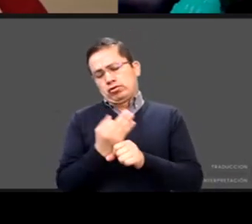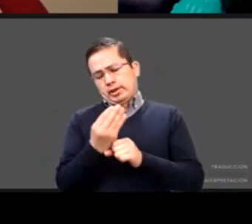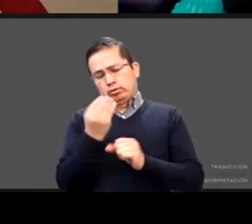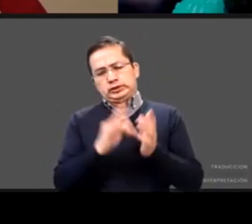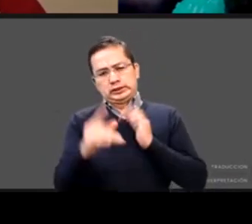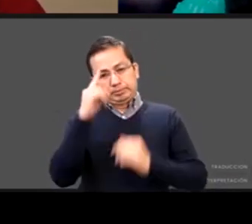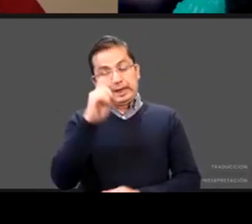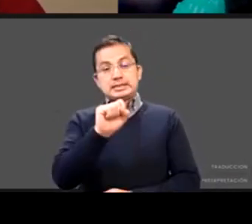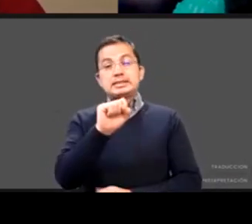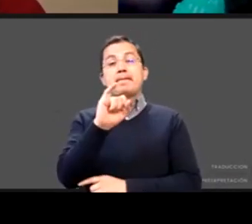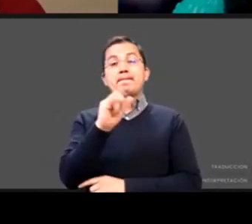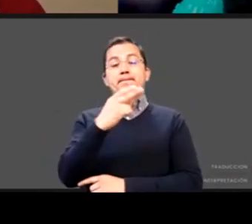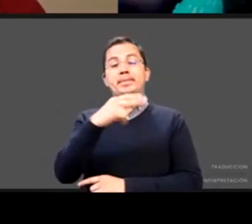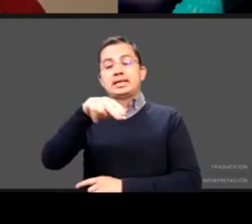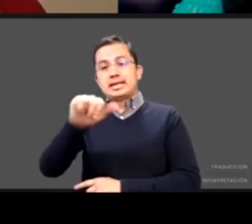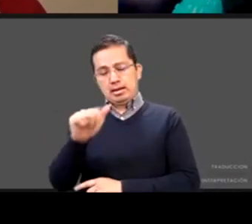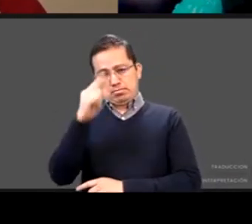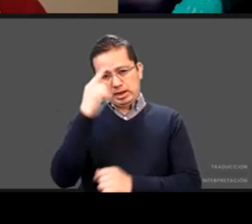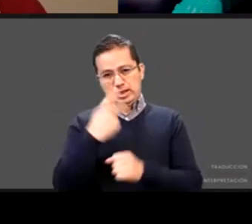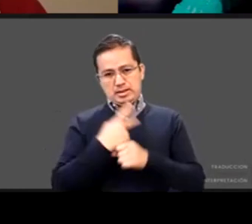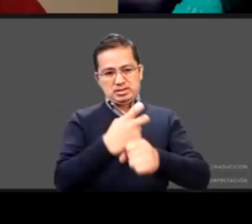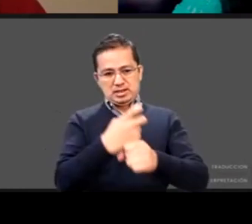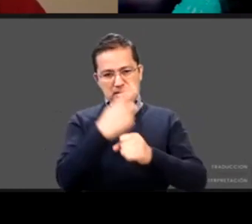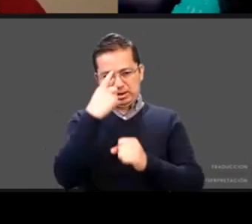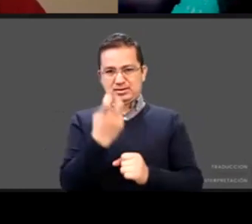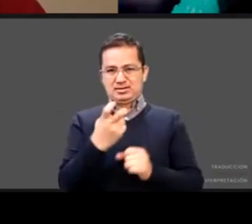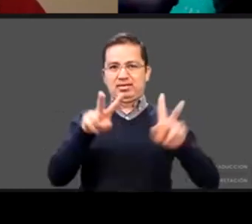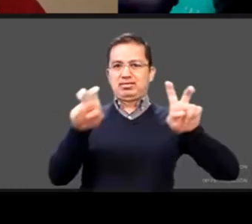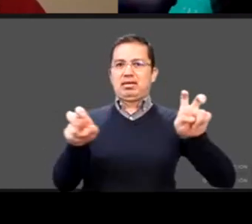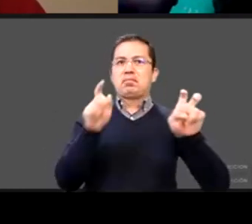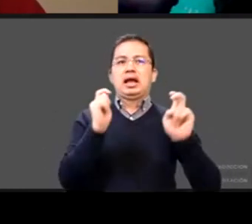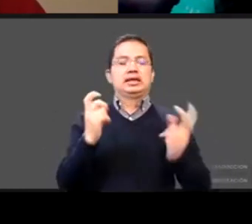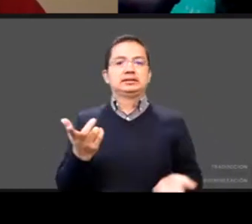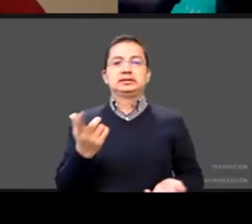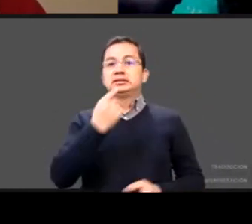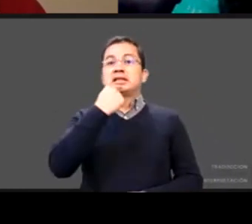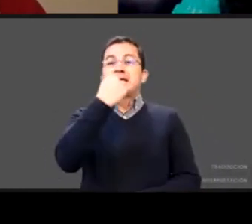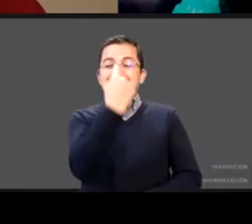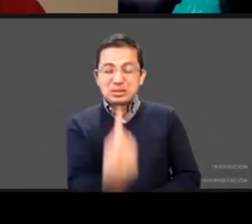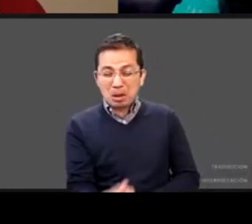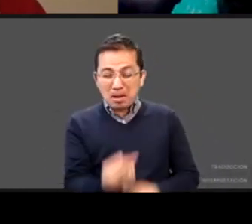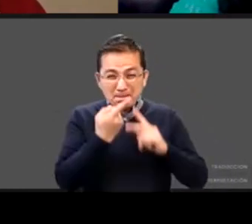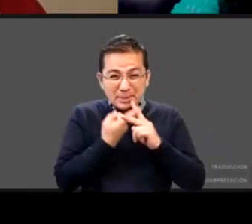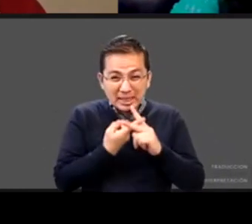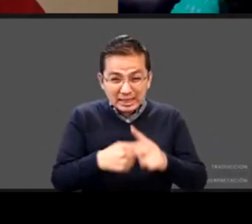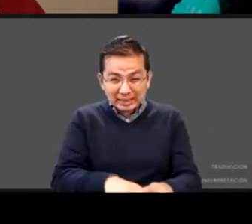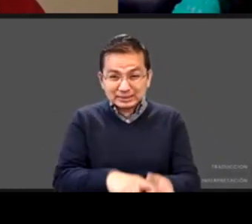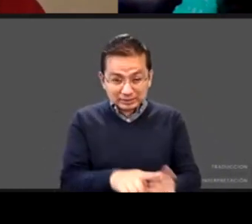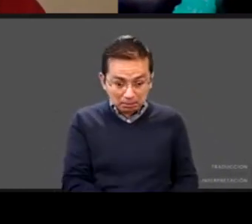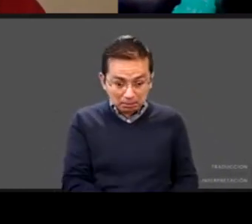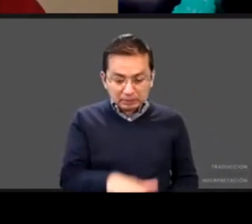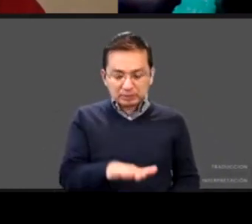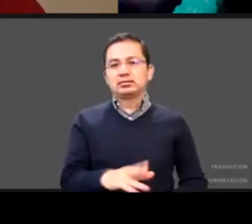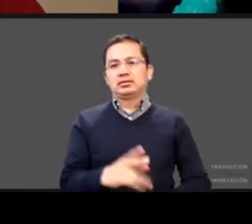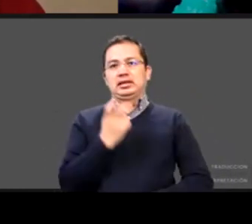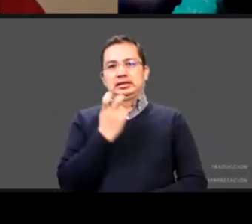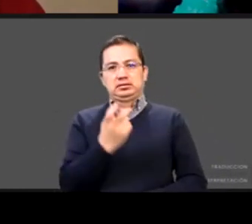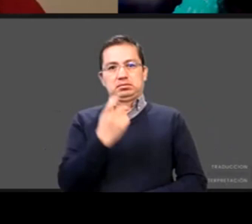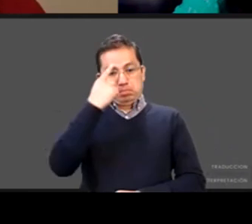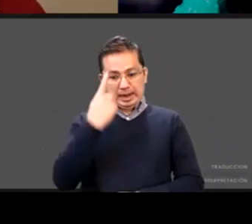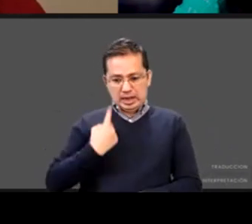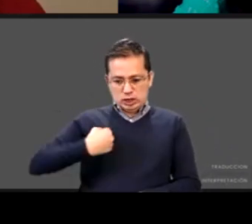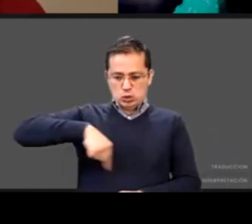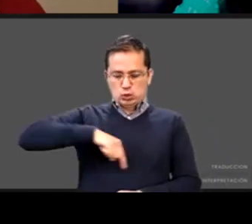conversatorio en materia de primera infancia que pues desde nuestro colectivo es todo a eso